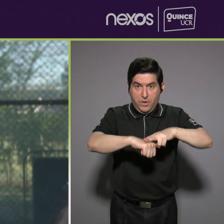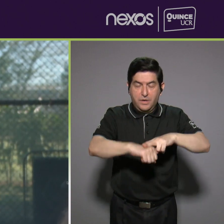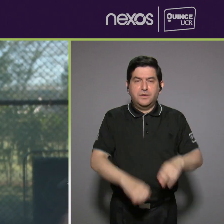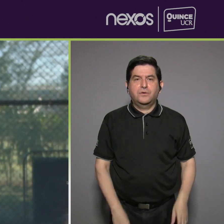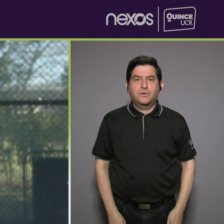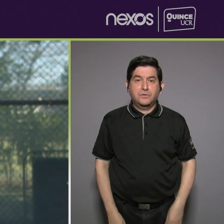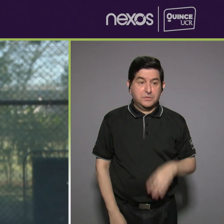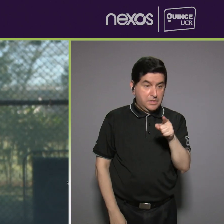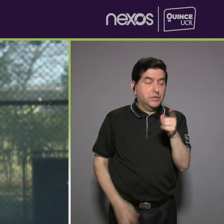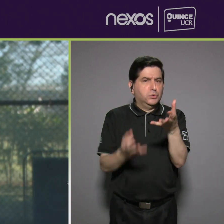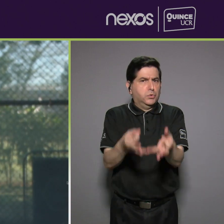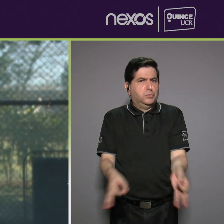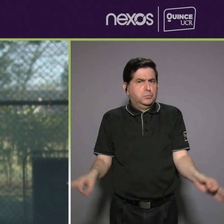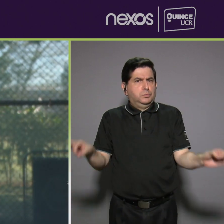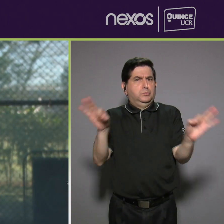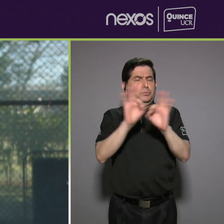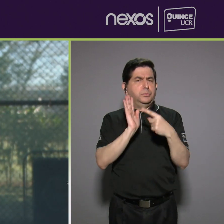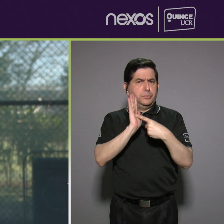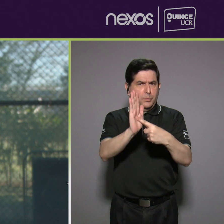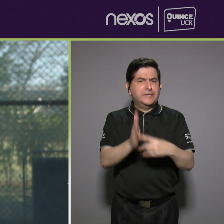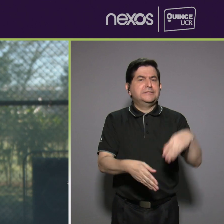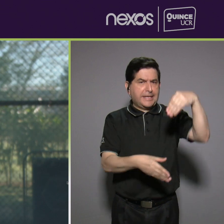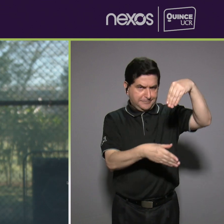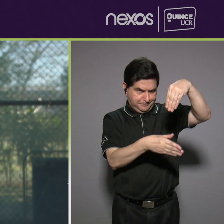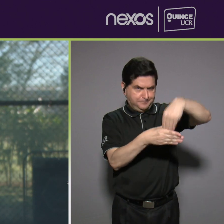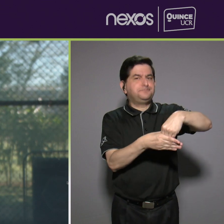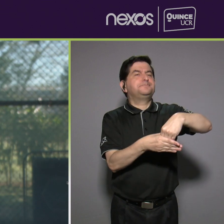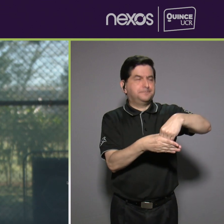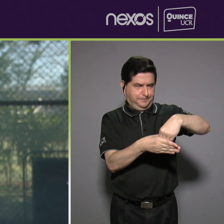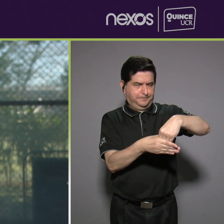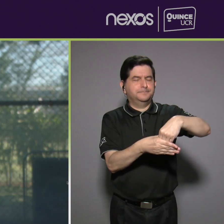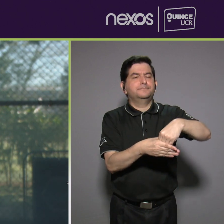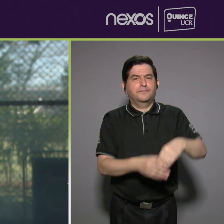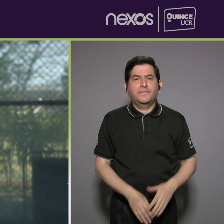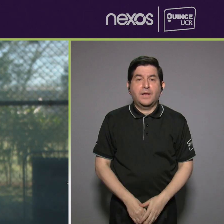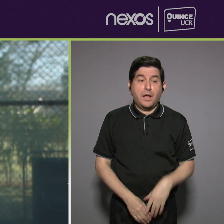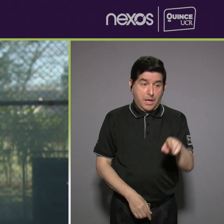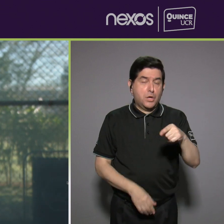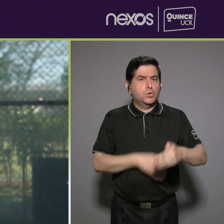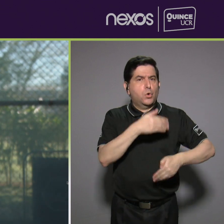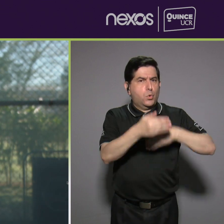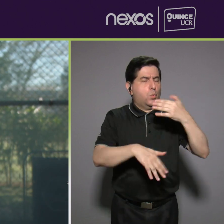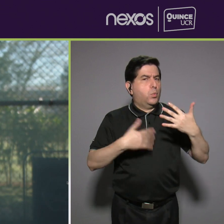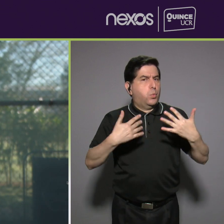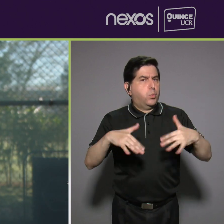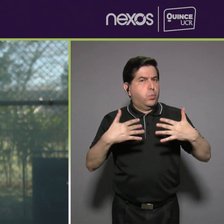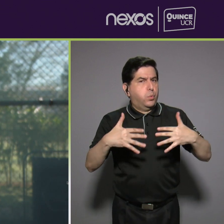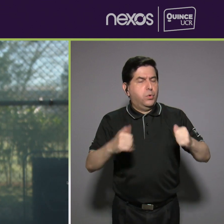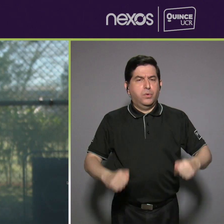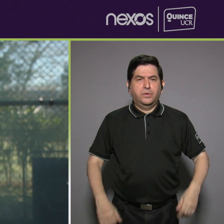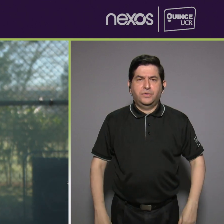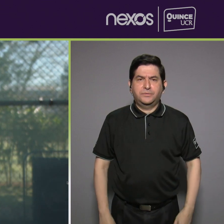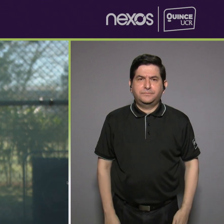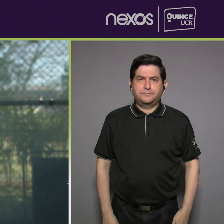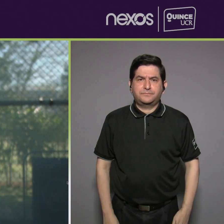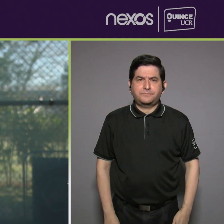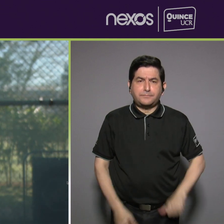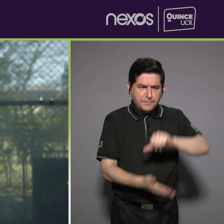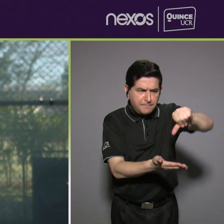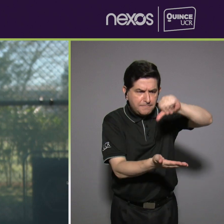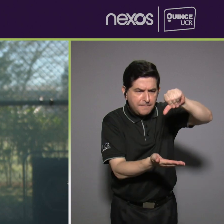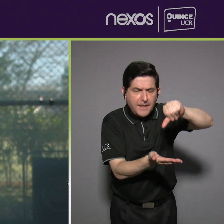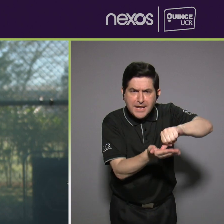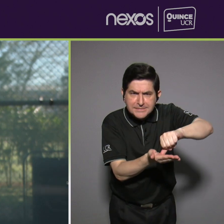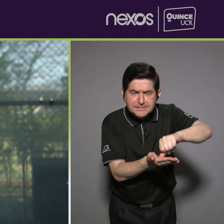es algo bastante importante, que demuestra mucha inclusión y pues lleva toda una logística, ¿verdad? Este, el centro ha sido